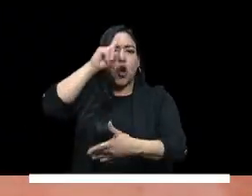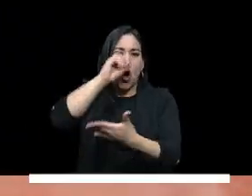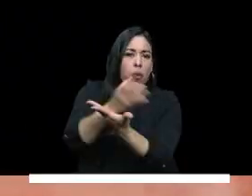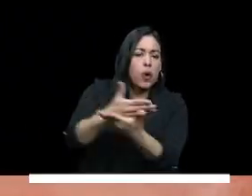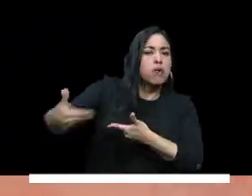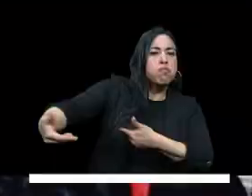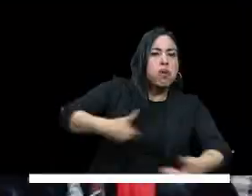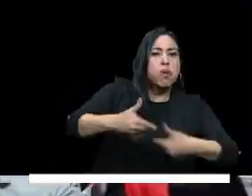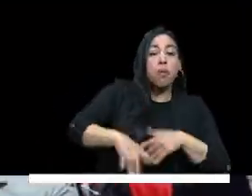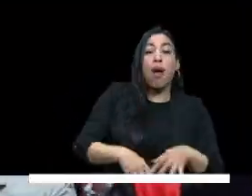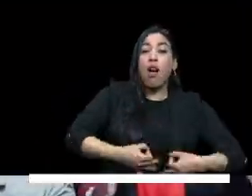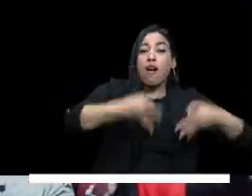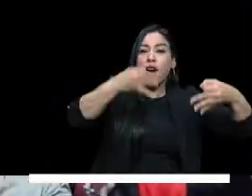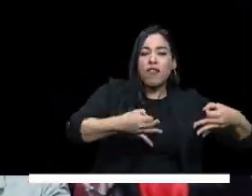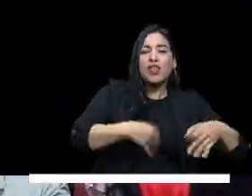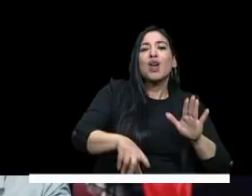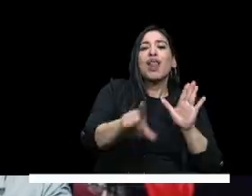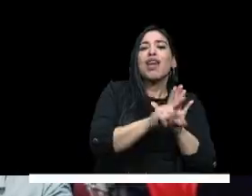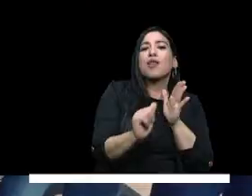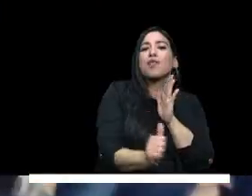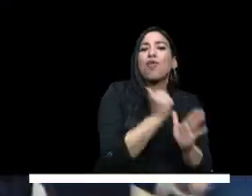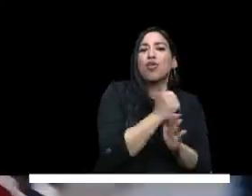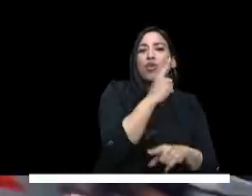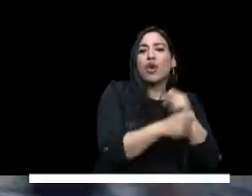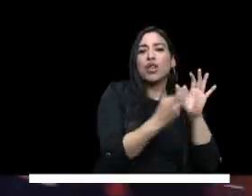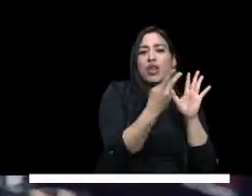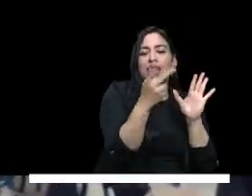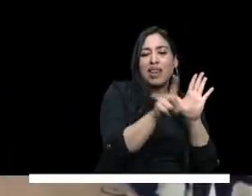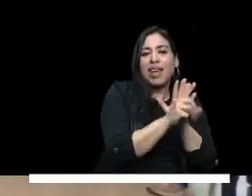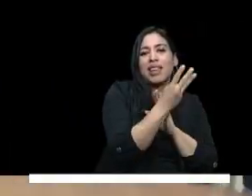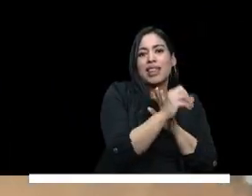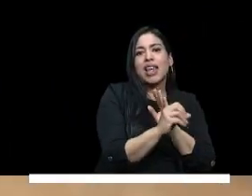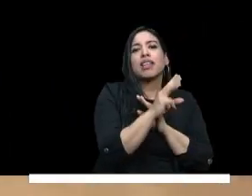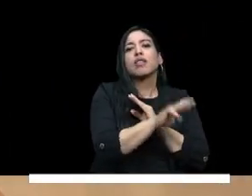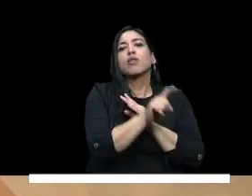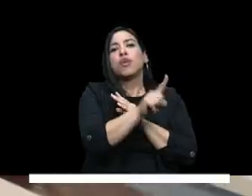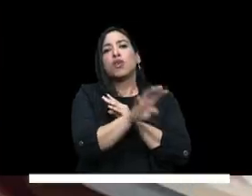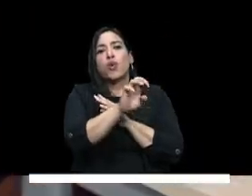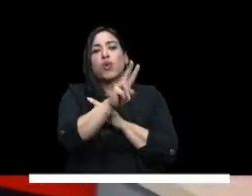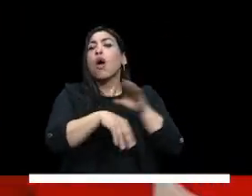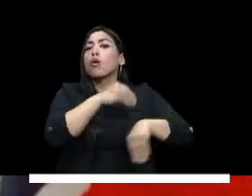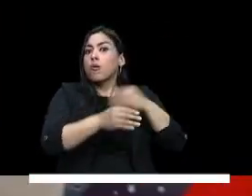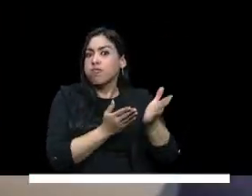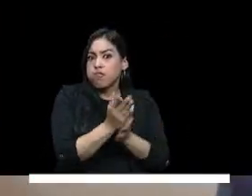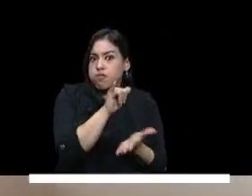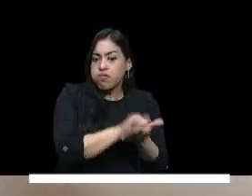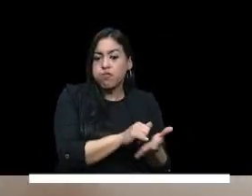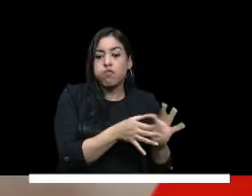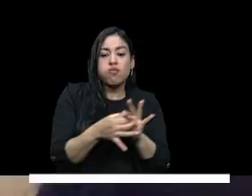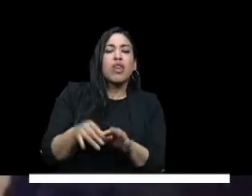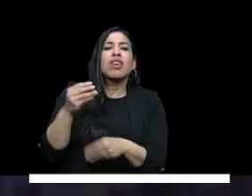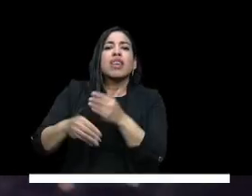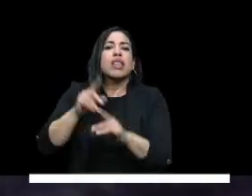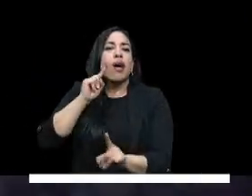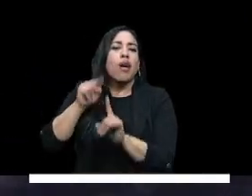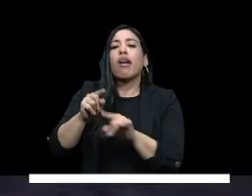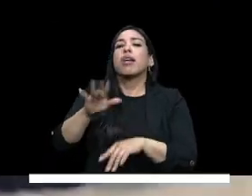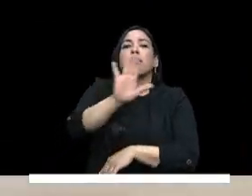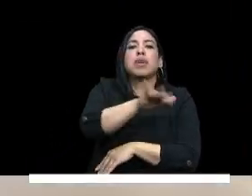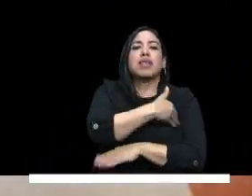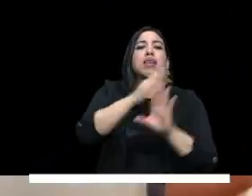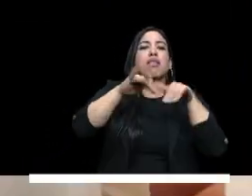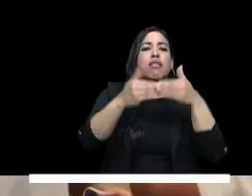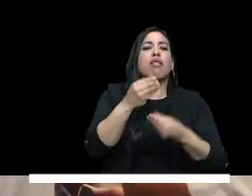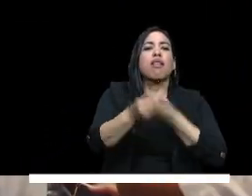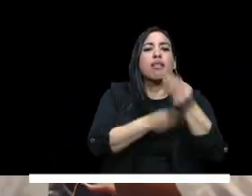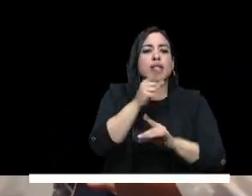el borrador del proyecto de la ley 30 de 1992 sigue en construcción y de manera simultánea estamos avanzando desde el ministerio